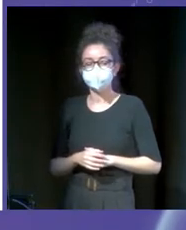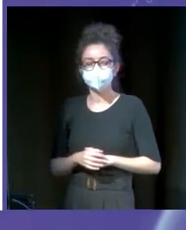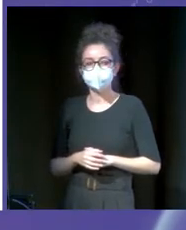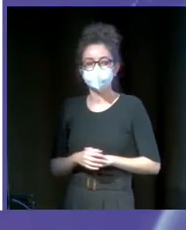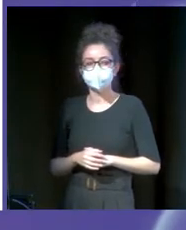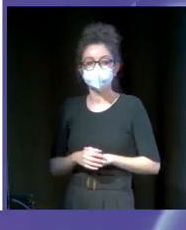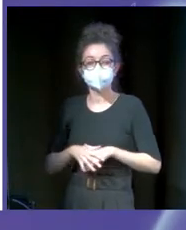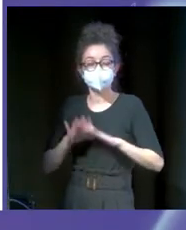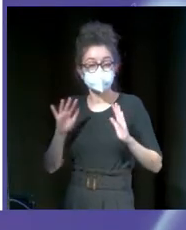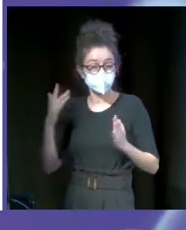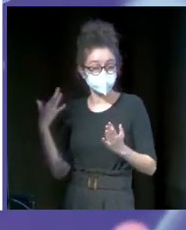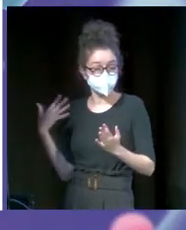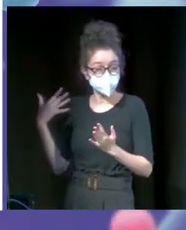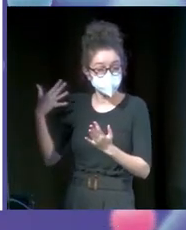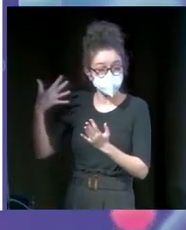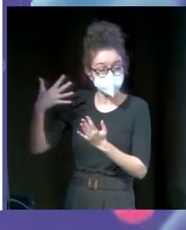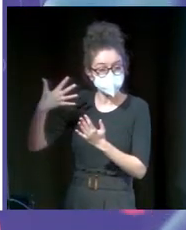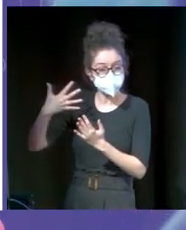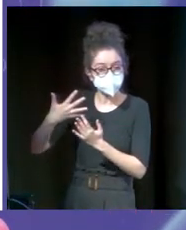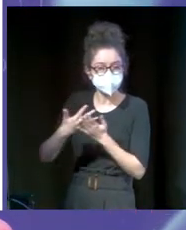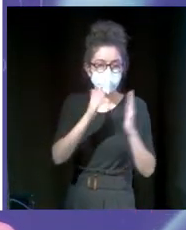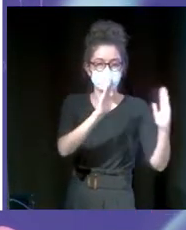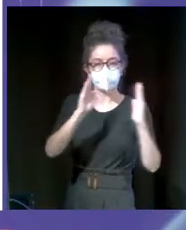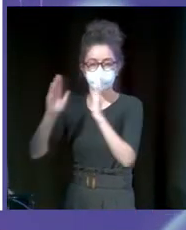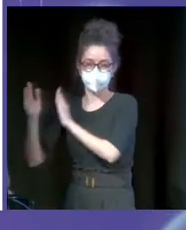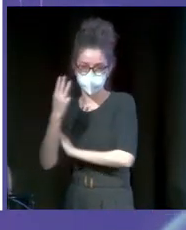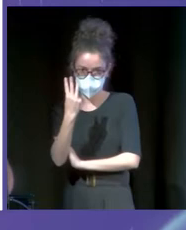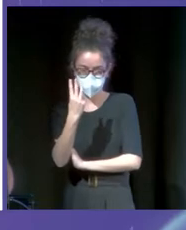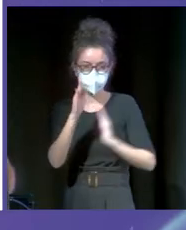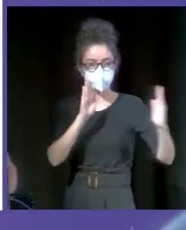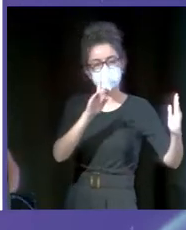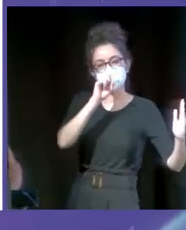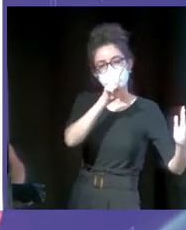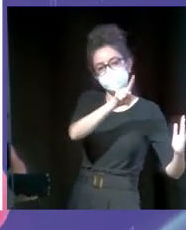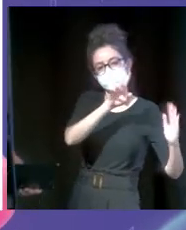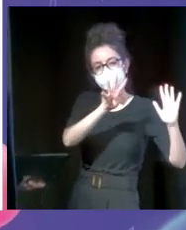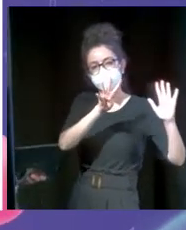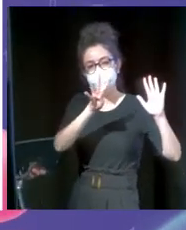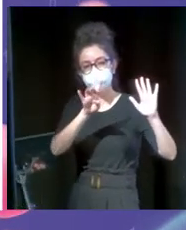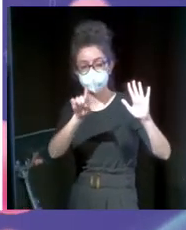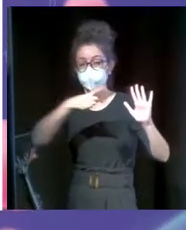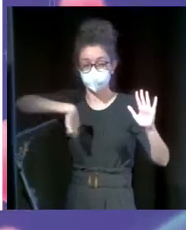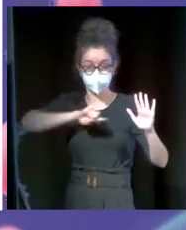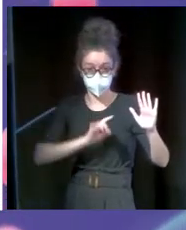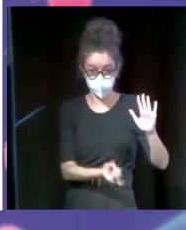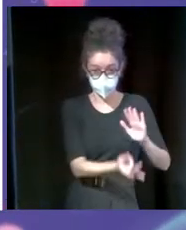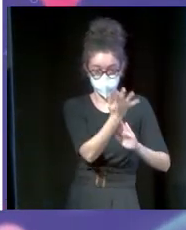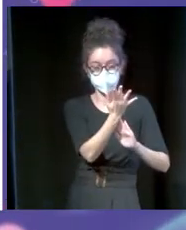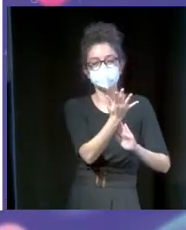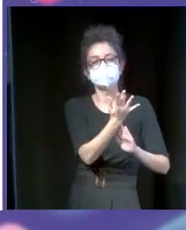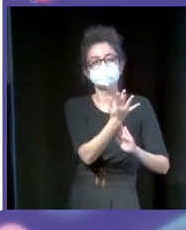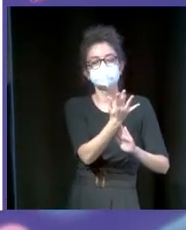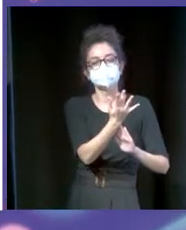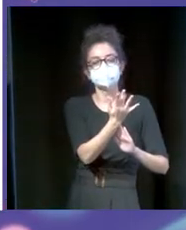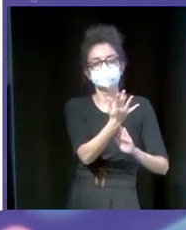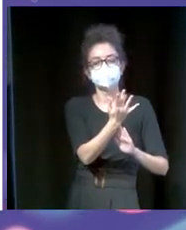toda nuestra trayectoria vino marcado principalmente por tres etapas. La primera fue en 1996, que fue cuando nacimos. Nacimos de la mano